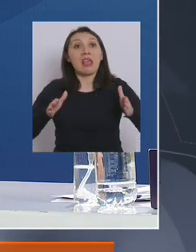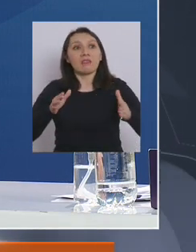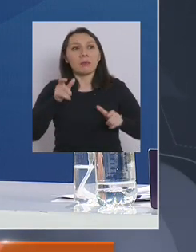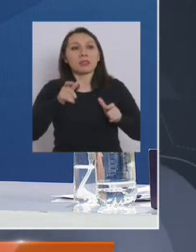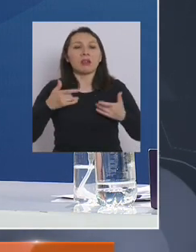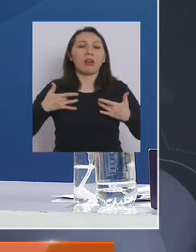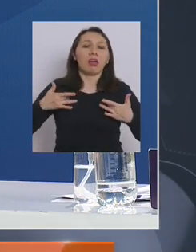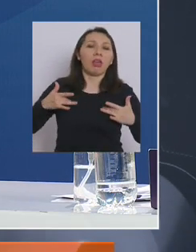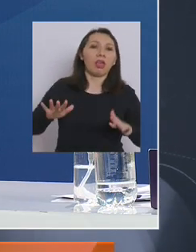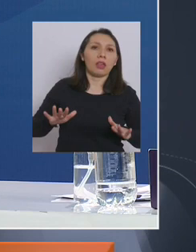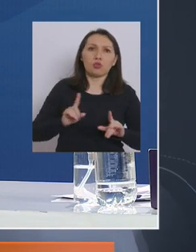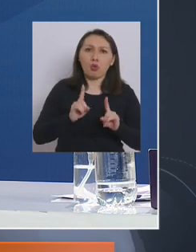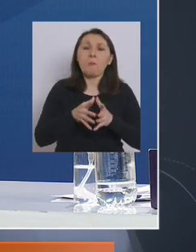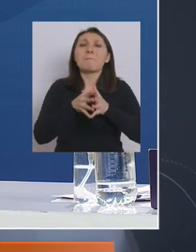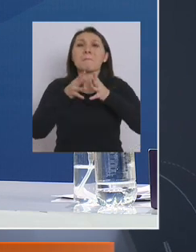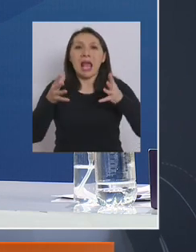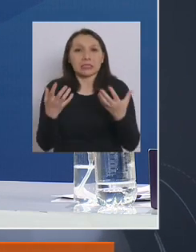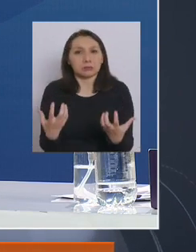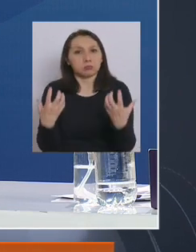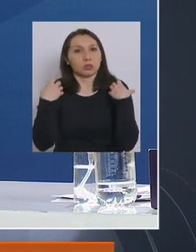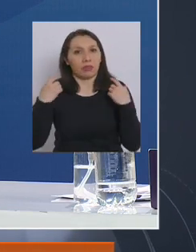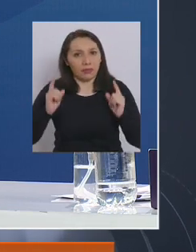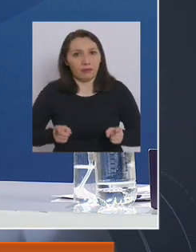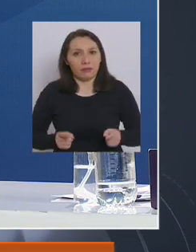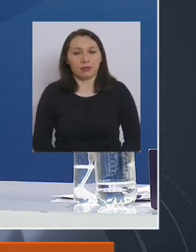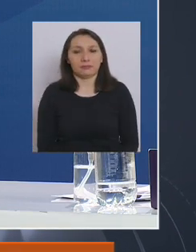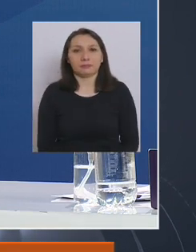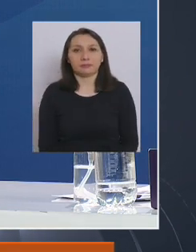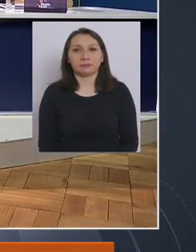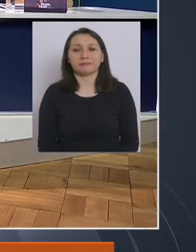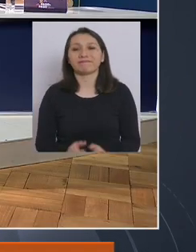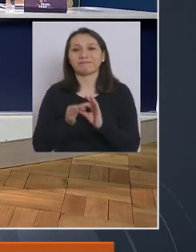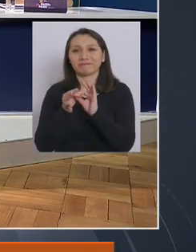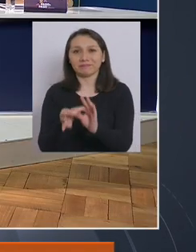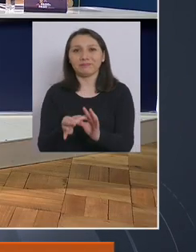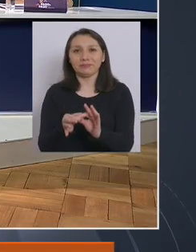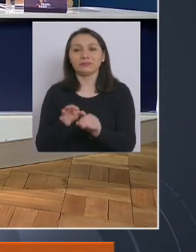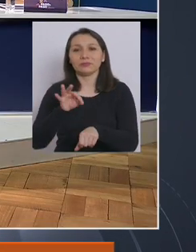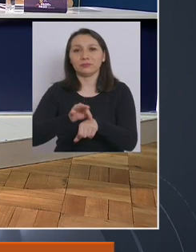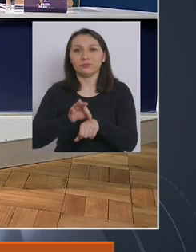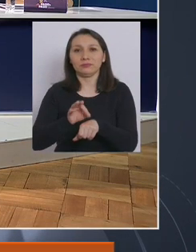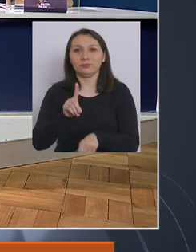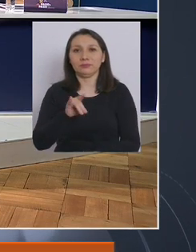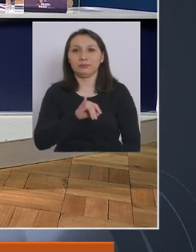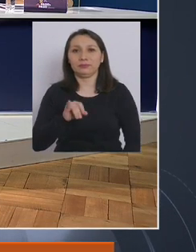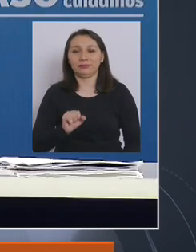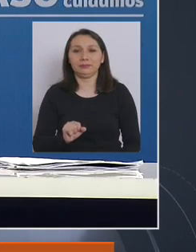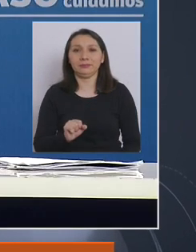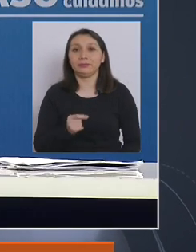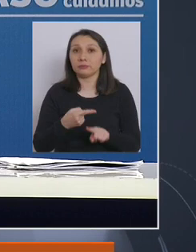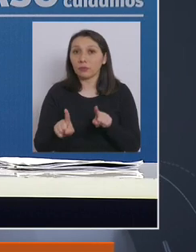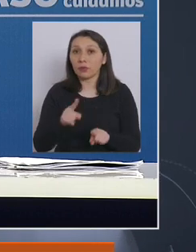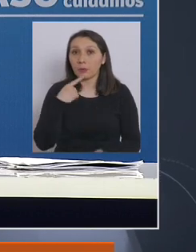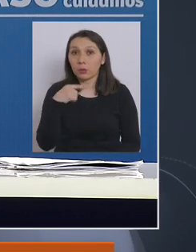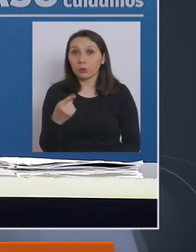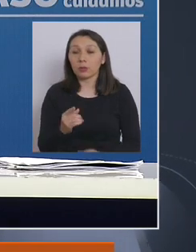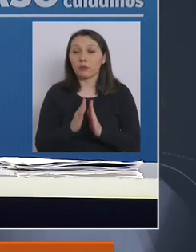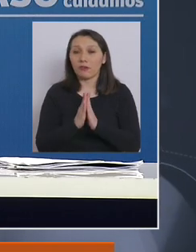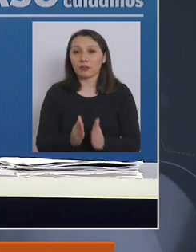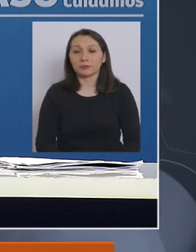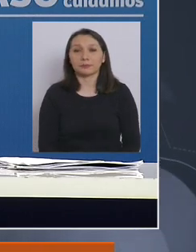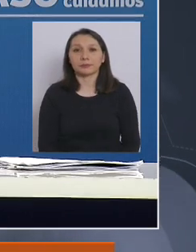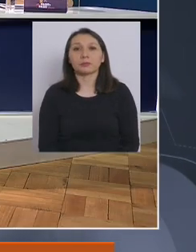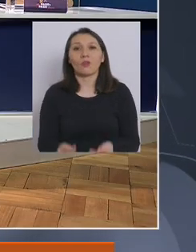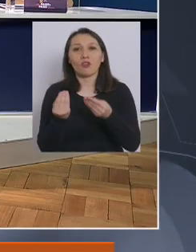es donde tenemos que tener mucho mayor responsabilidad. Muchas gracias, doctora Daza. Siguiente pregunta, por favor.